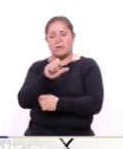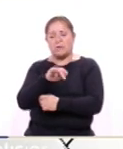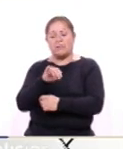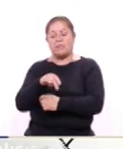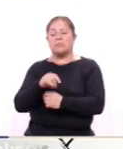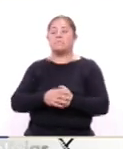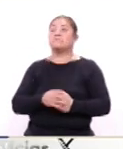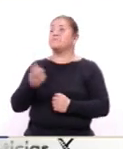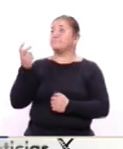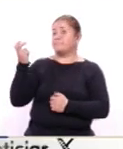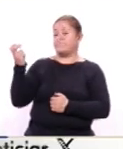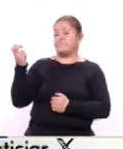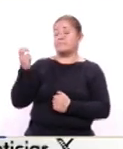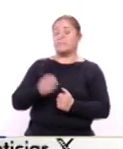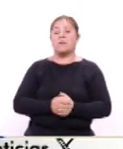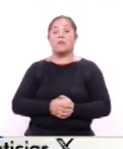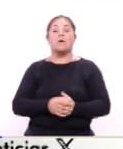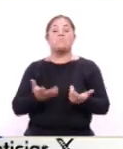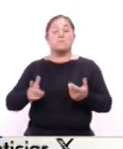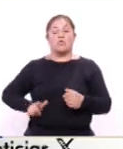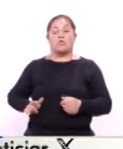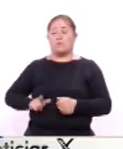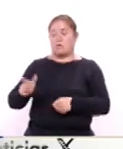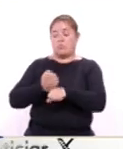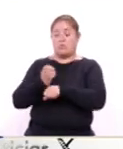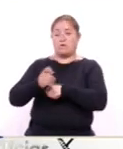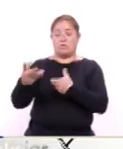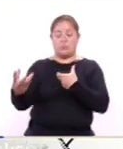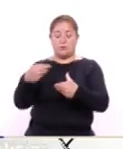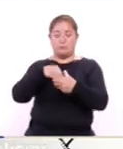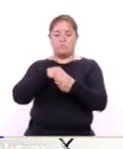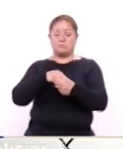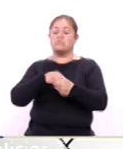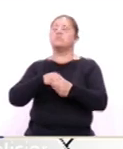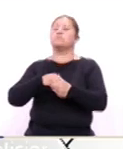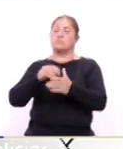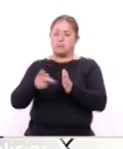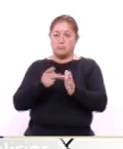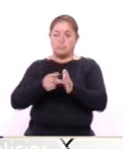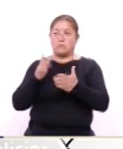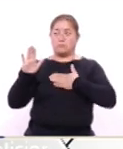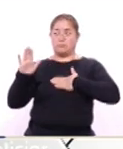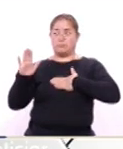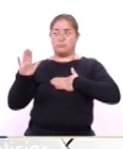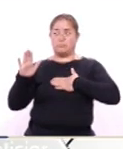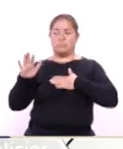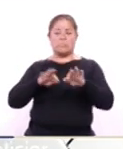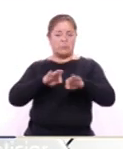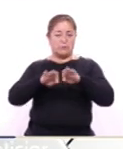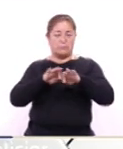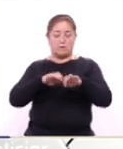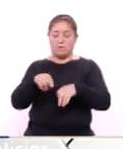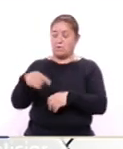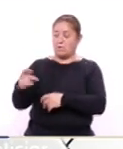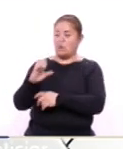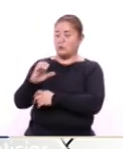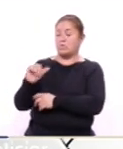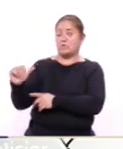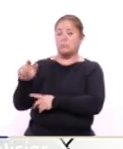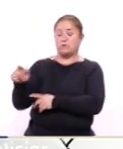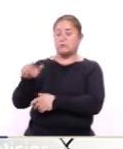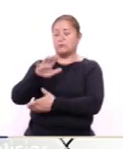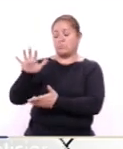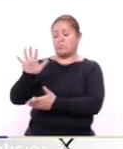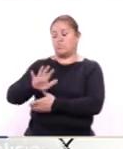una colaboración con el Gobierno del Estado nos comprometemos nuevamente a seguir trabajando de la mano el clúster automotriz Zona